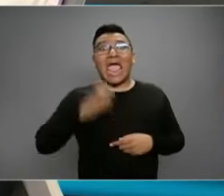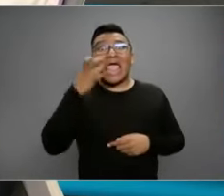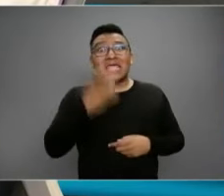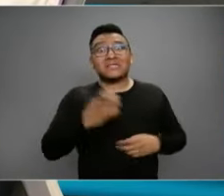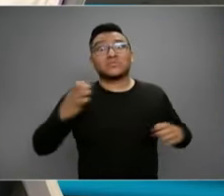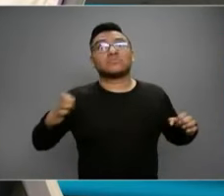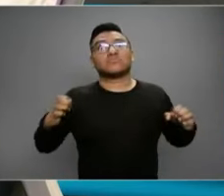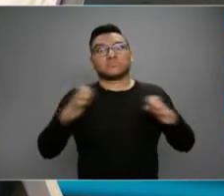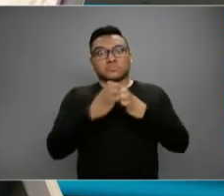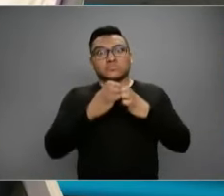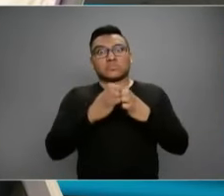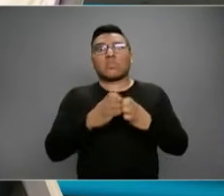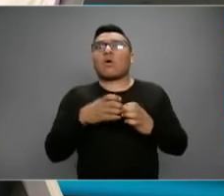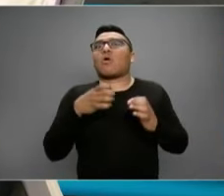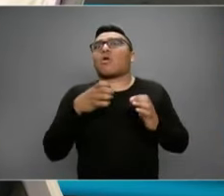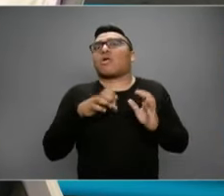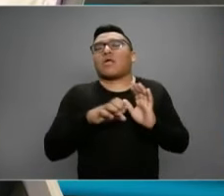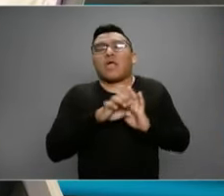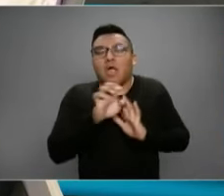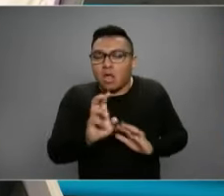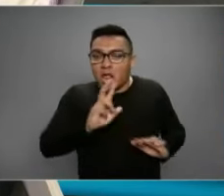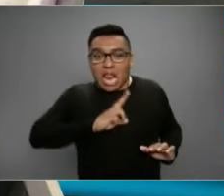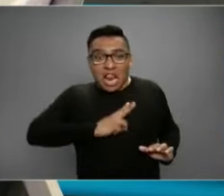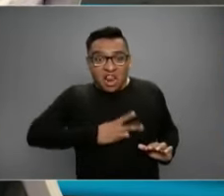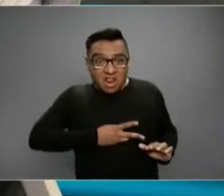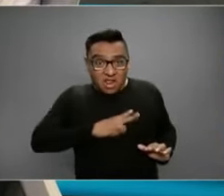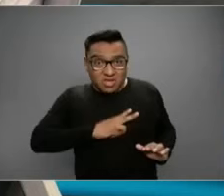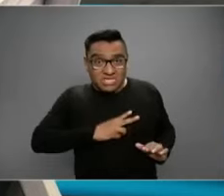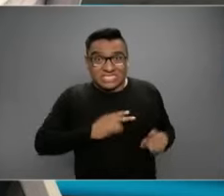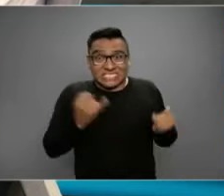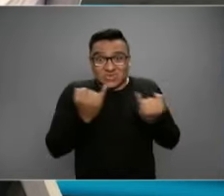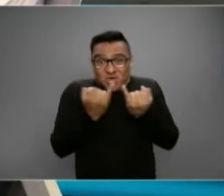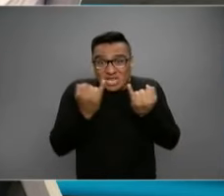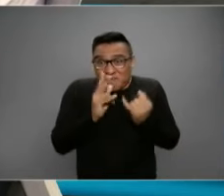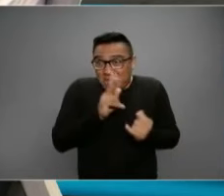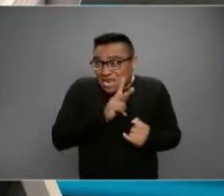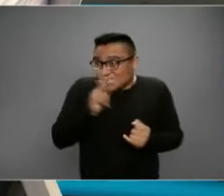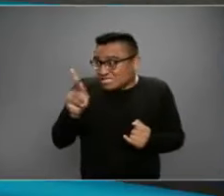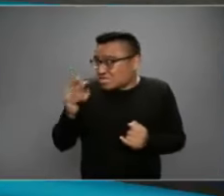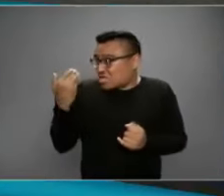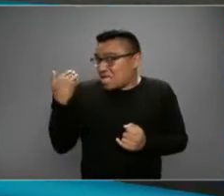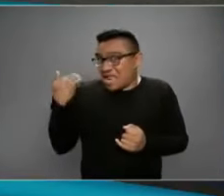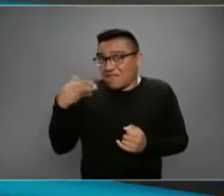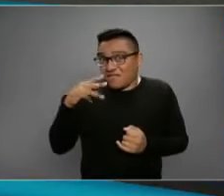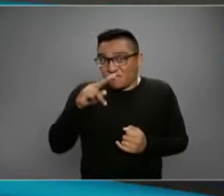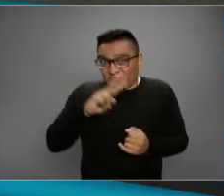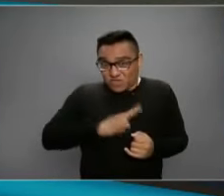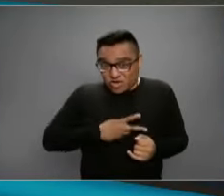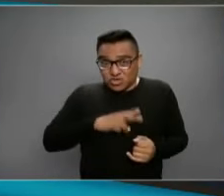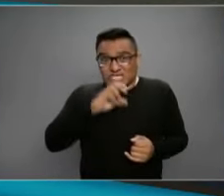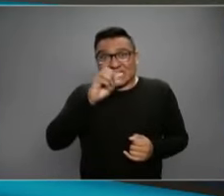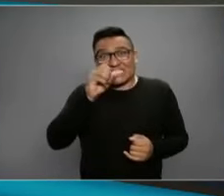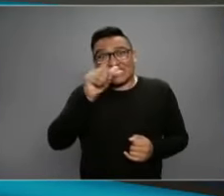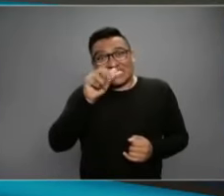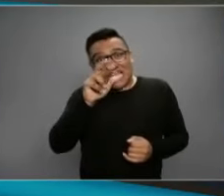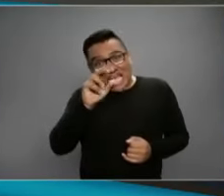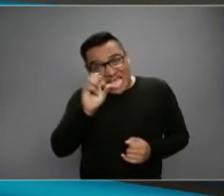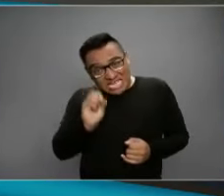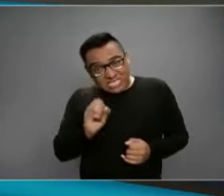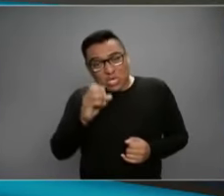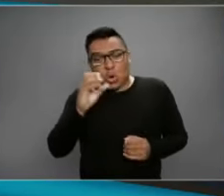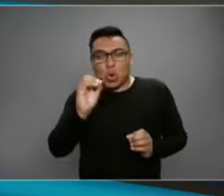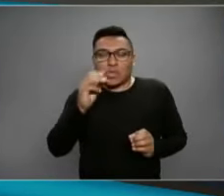Si este virus tuviera la misma letalidad que aquel virus del Medio Oriente o que el virus del SARS de